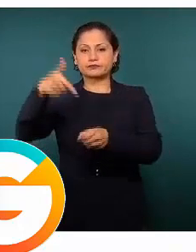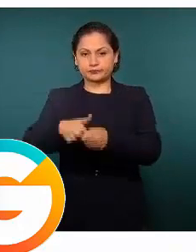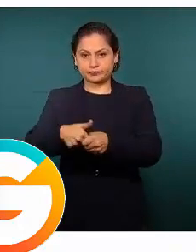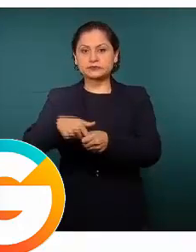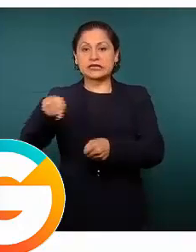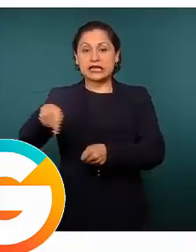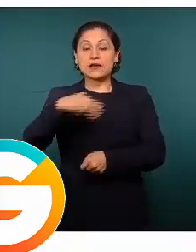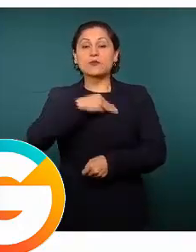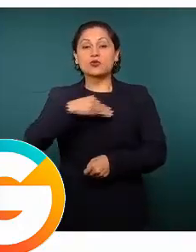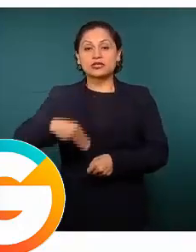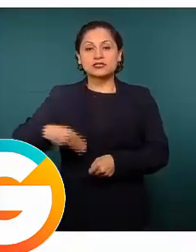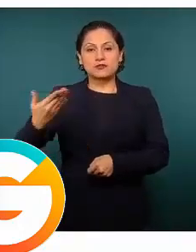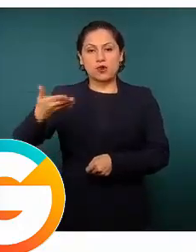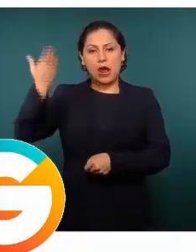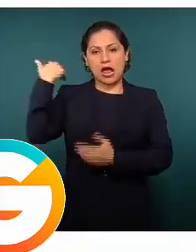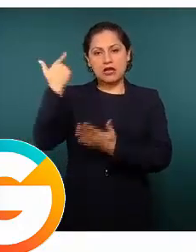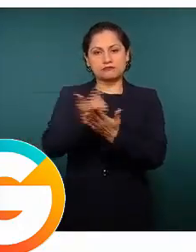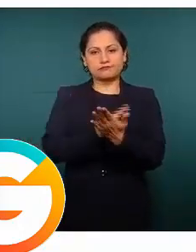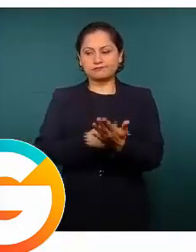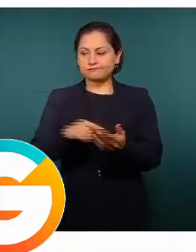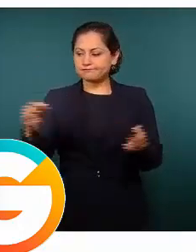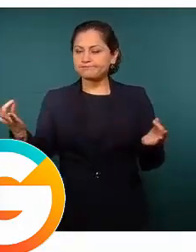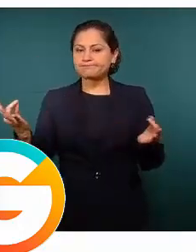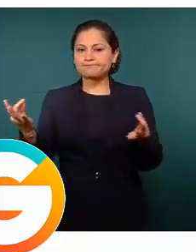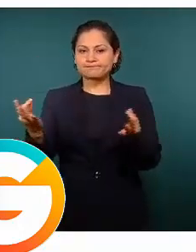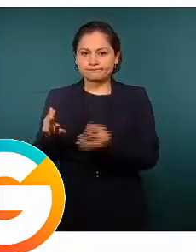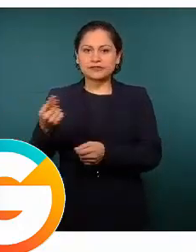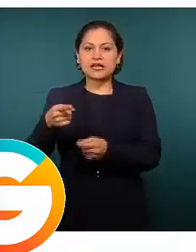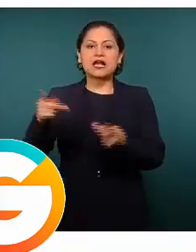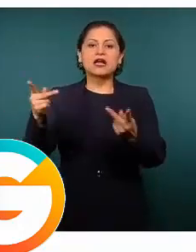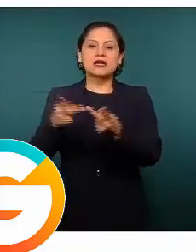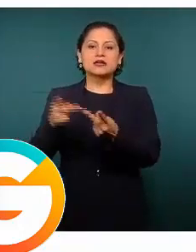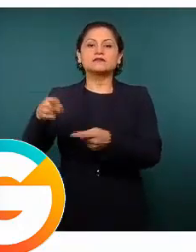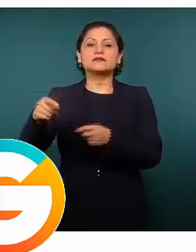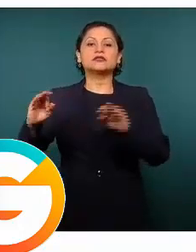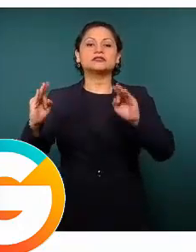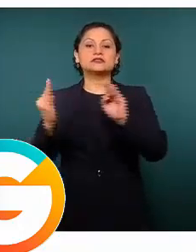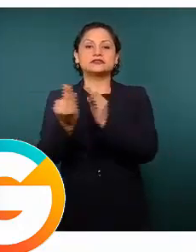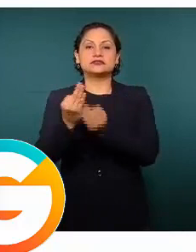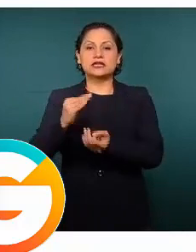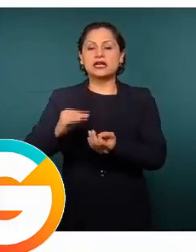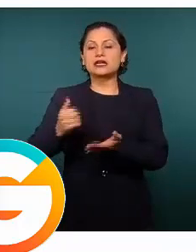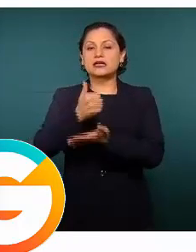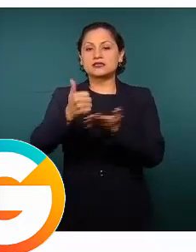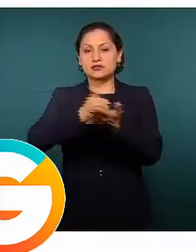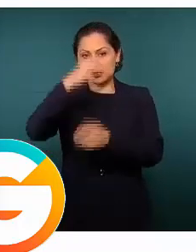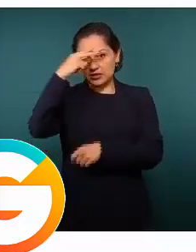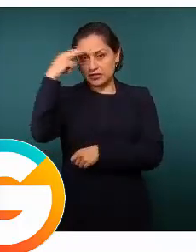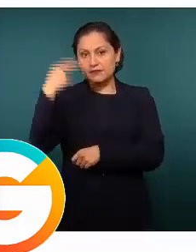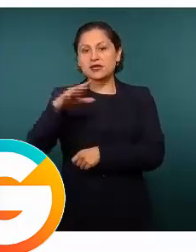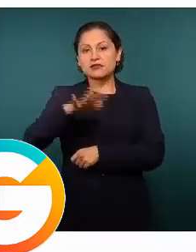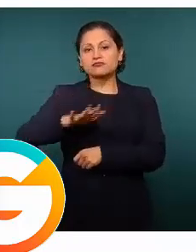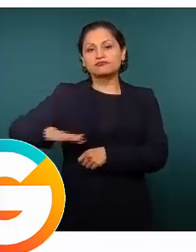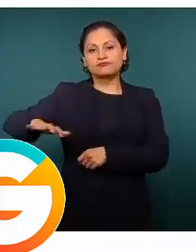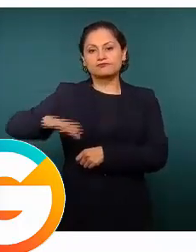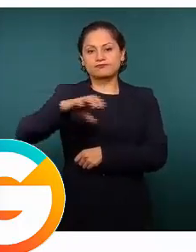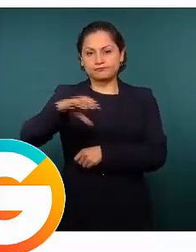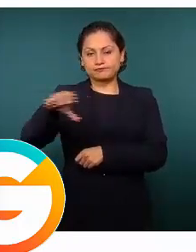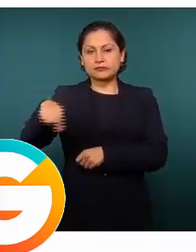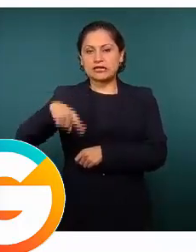que hemos citado, coinciden con la zona conurbada, la Ciudad de México, coinciden con las poblaciones de mayor densidad